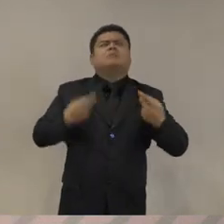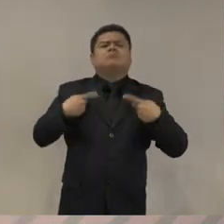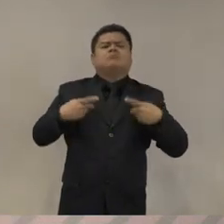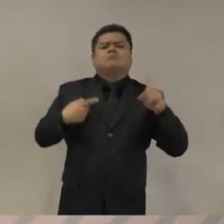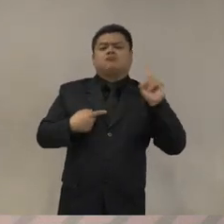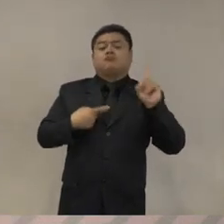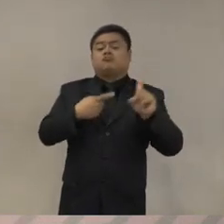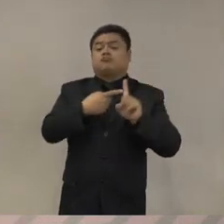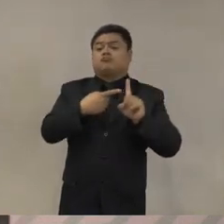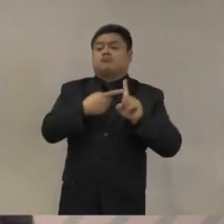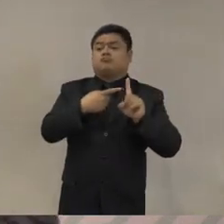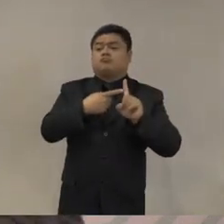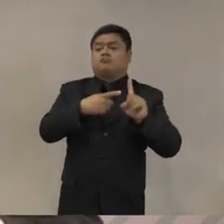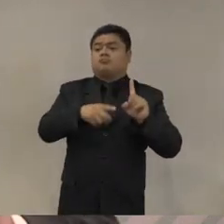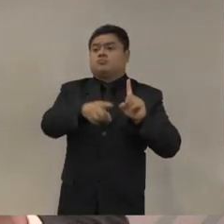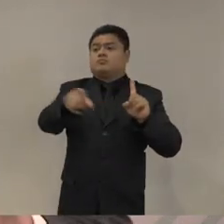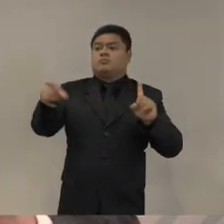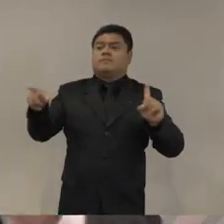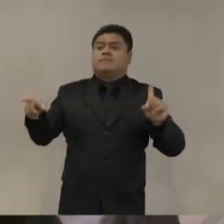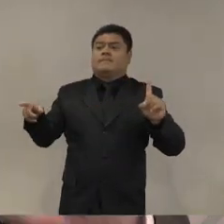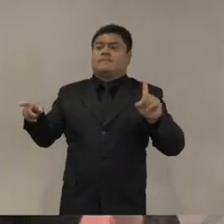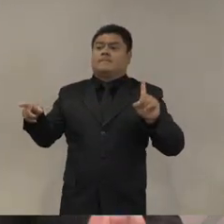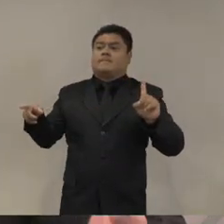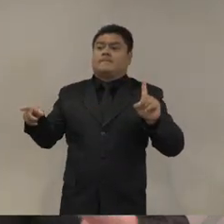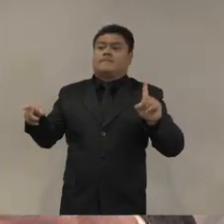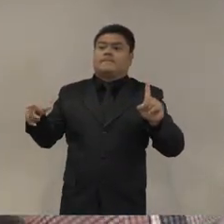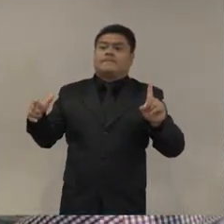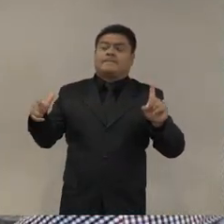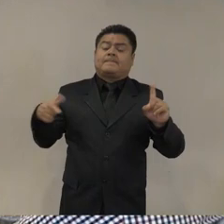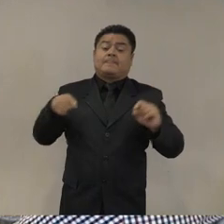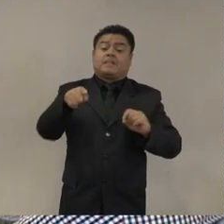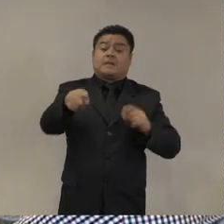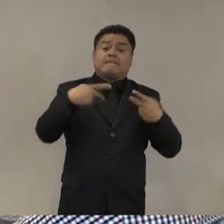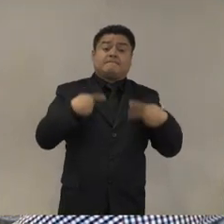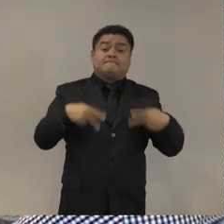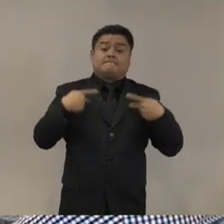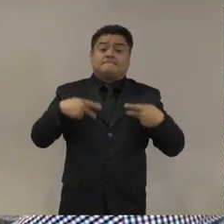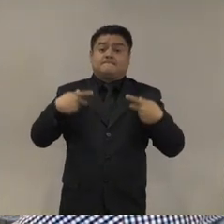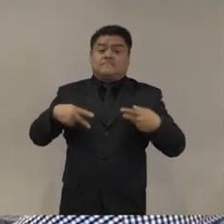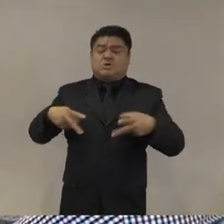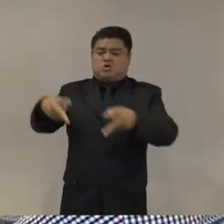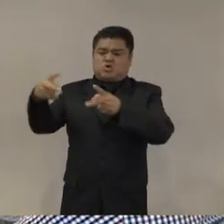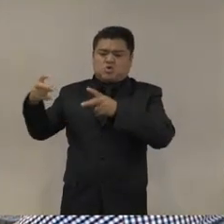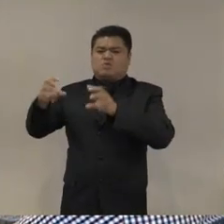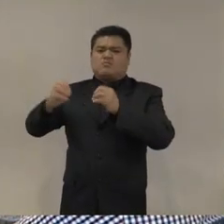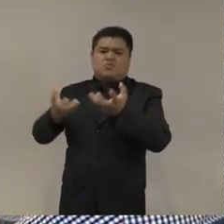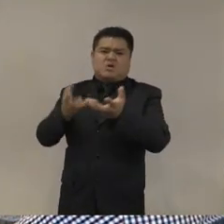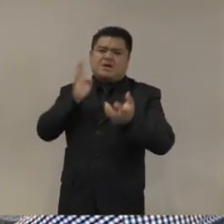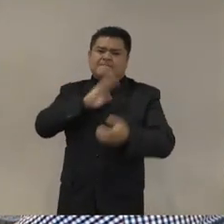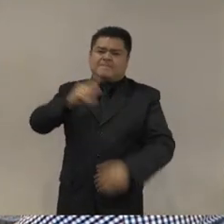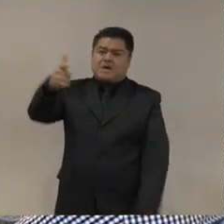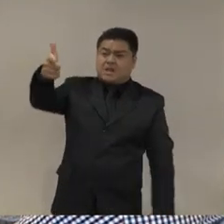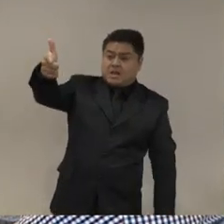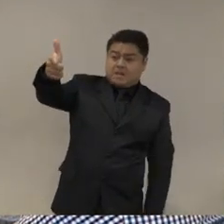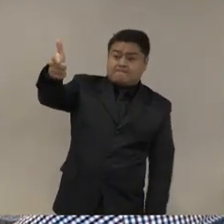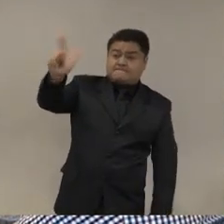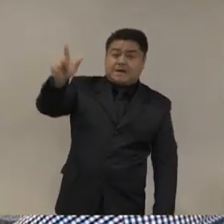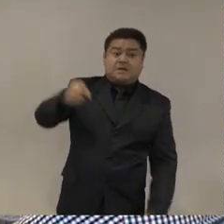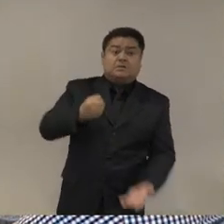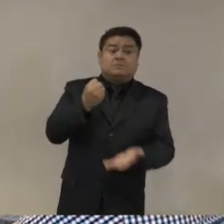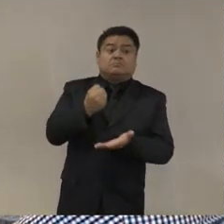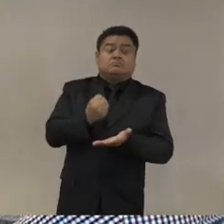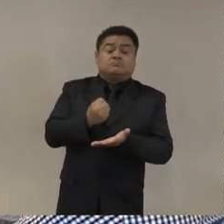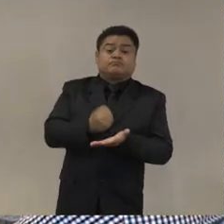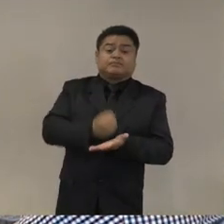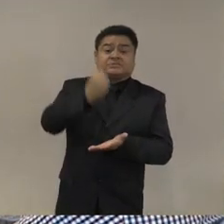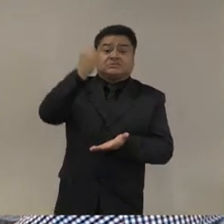al haber autorizado los tiros a la cabeza de los delincuentes parecía que los datos eran que